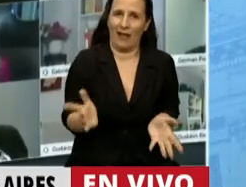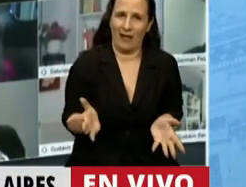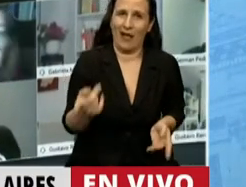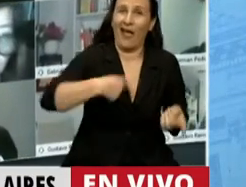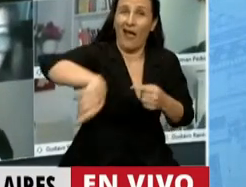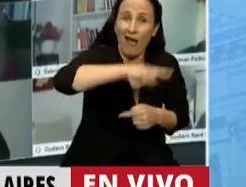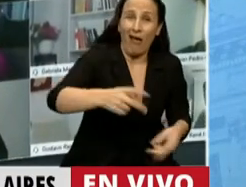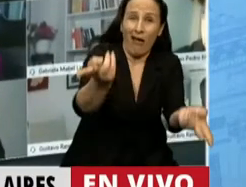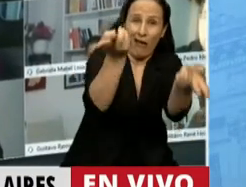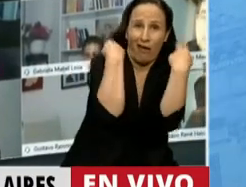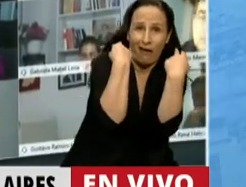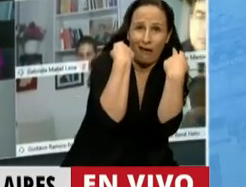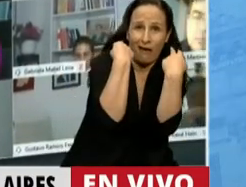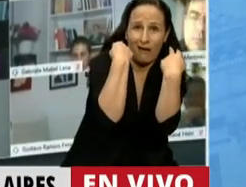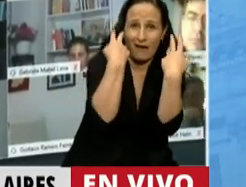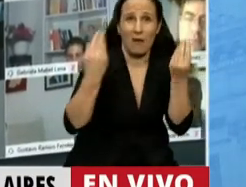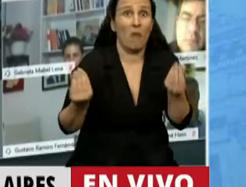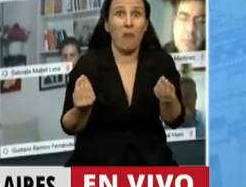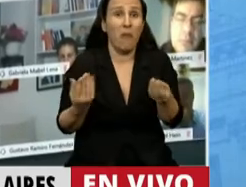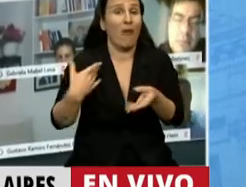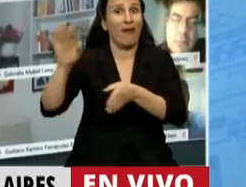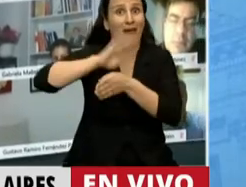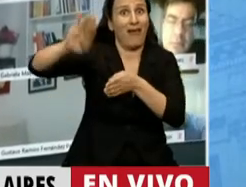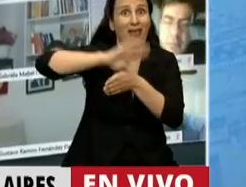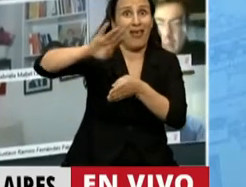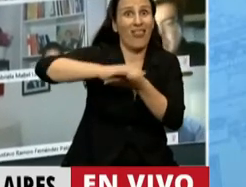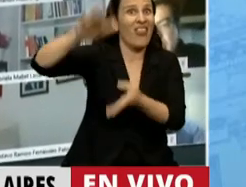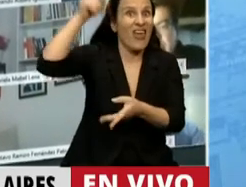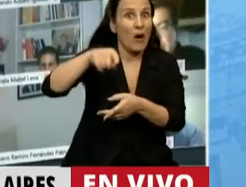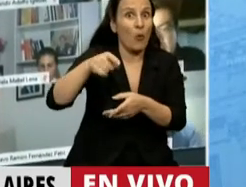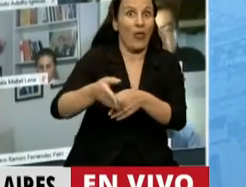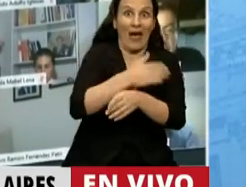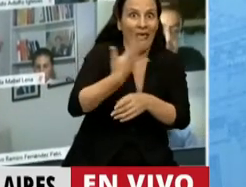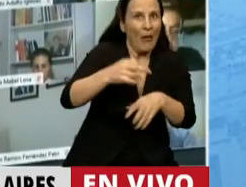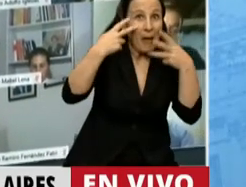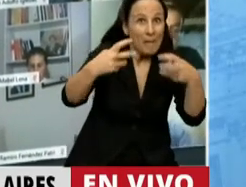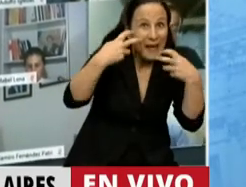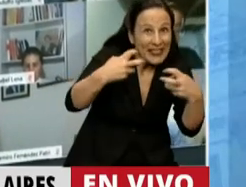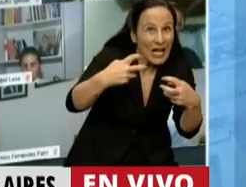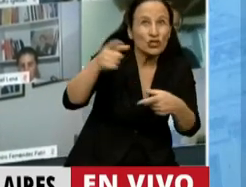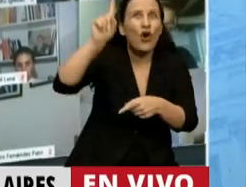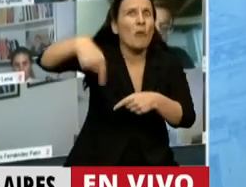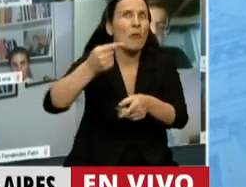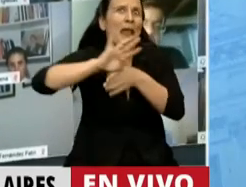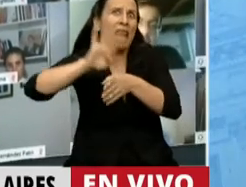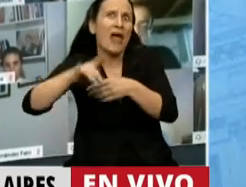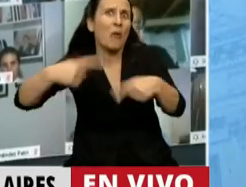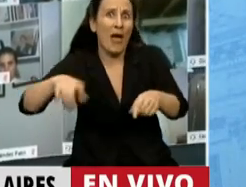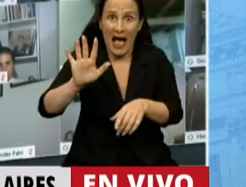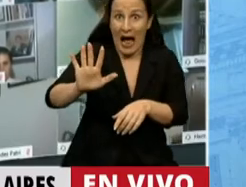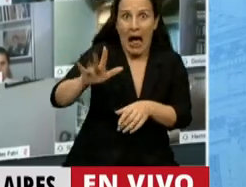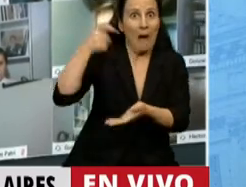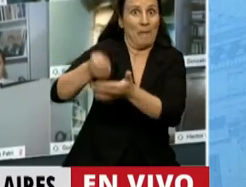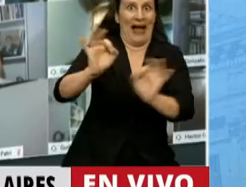total. Porque una deuda que debe investigarse, como algunos de ellos afirman, no se tiene que pagar.